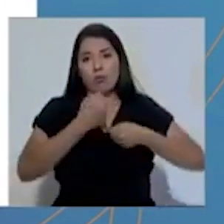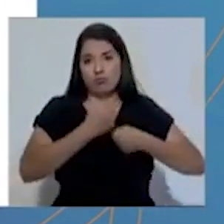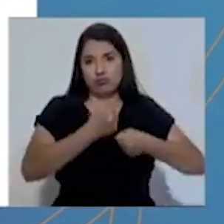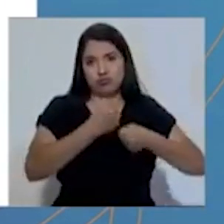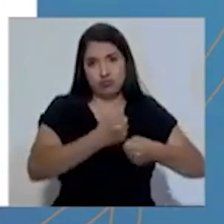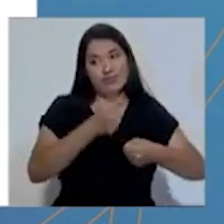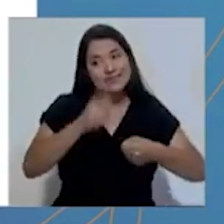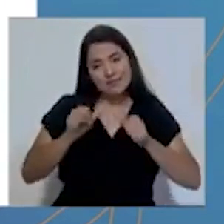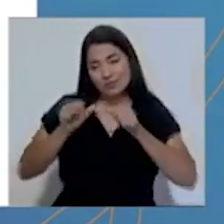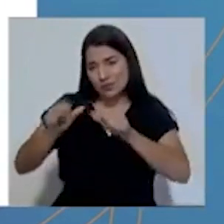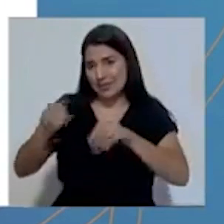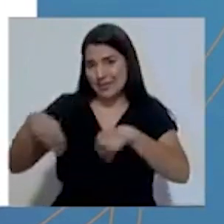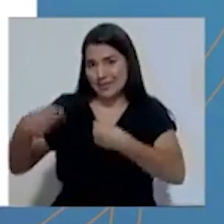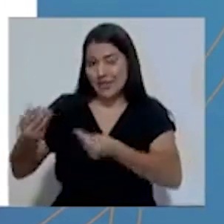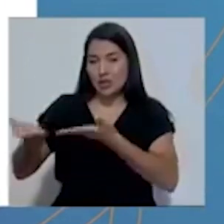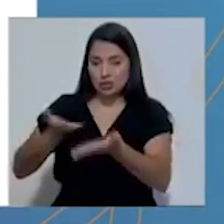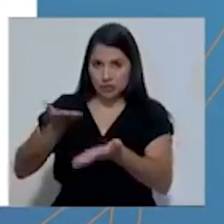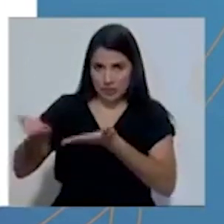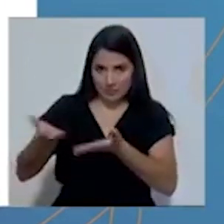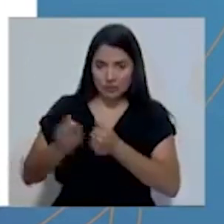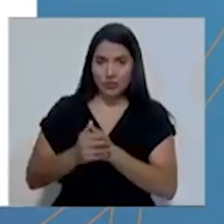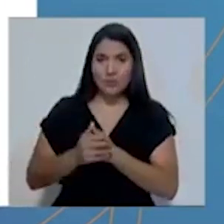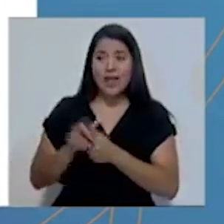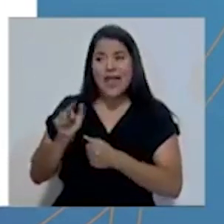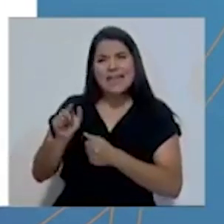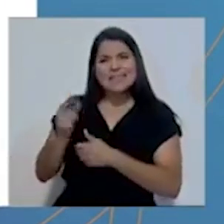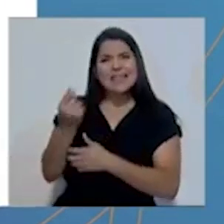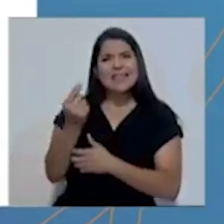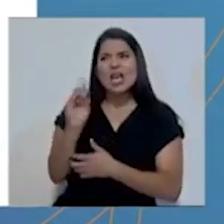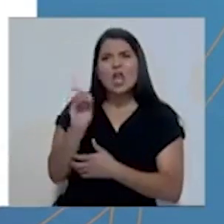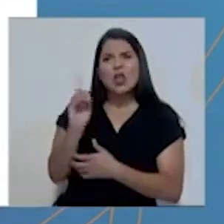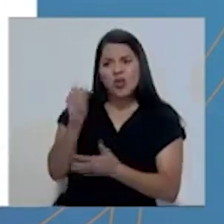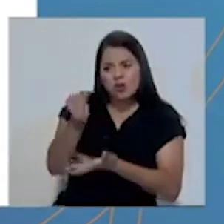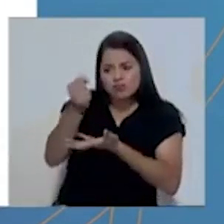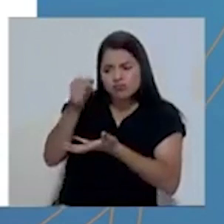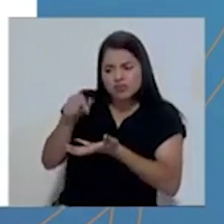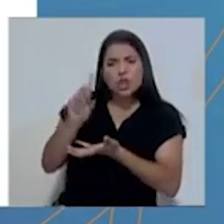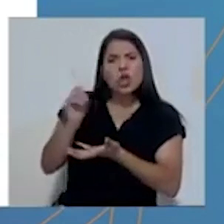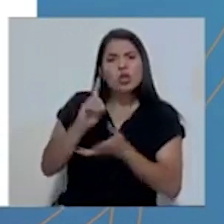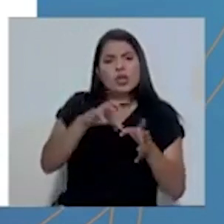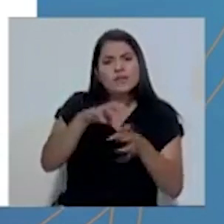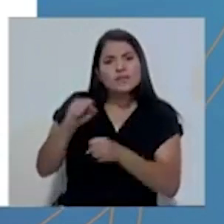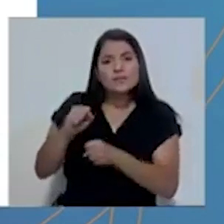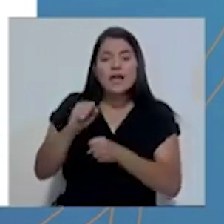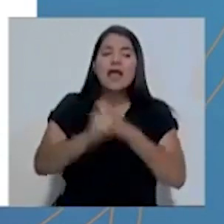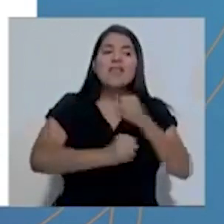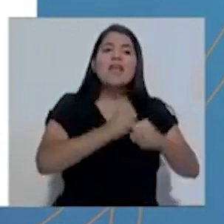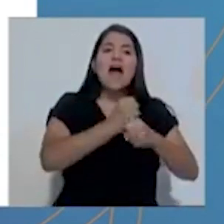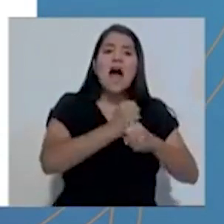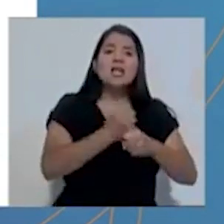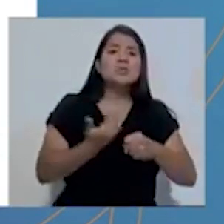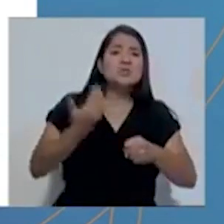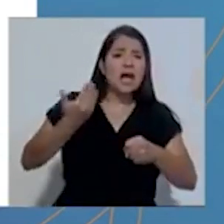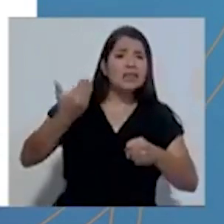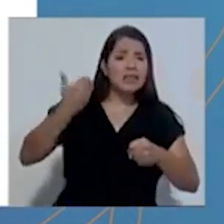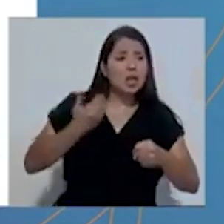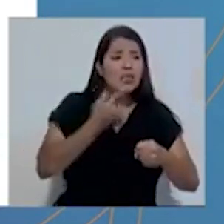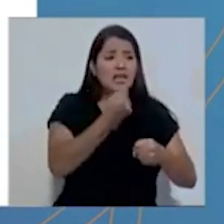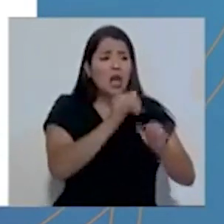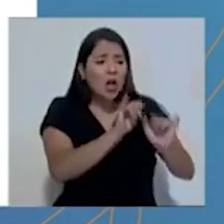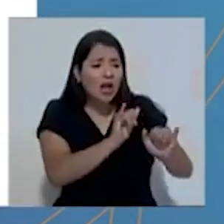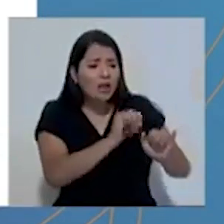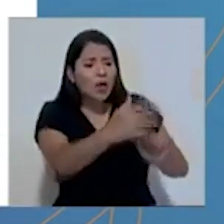de estos recursos provienen de excedentes de periodos anteriores y de los ingresos corrientes. La junta